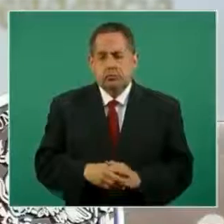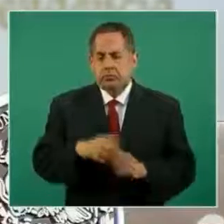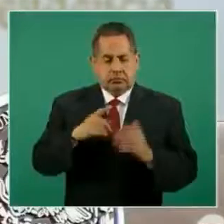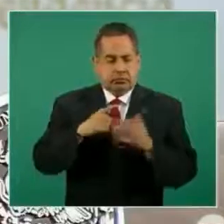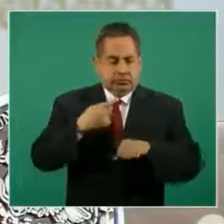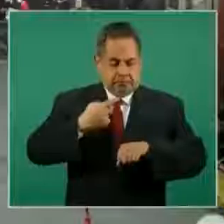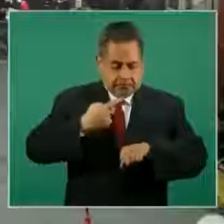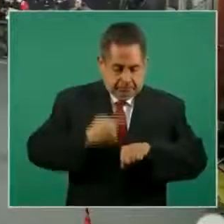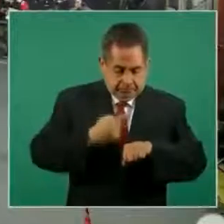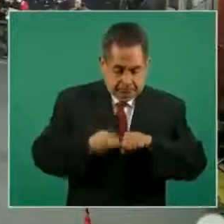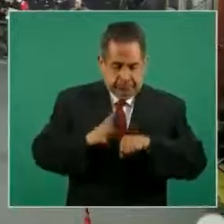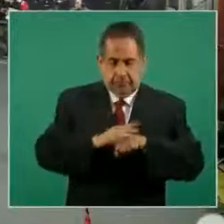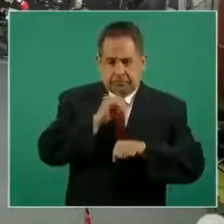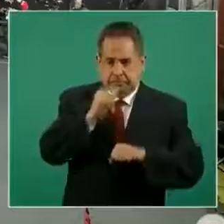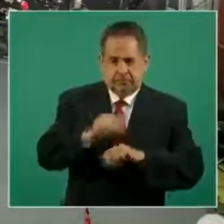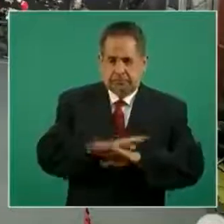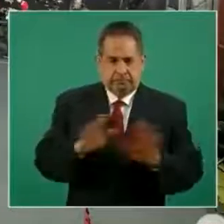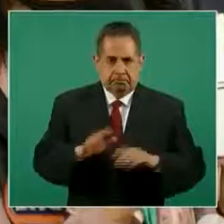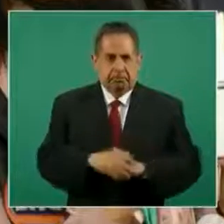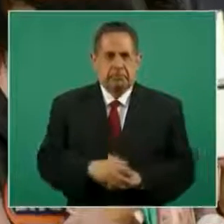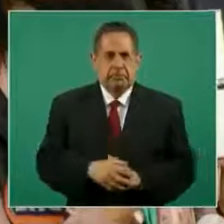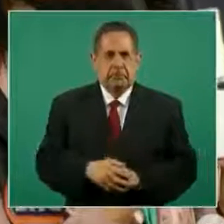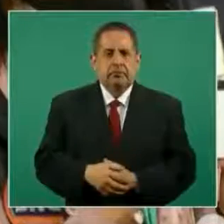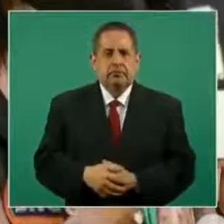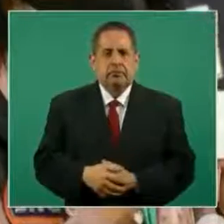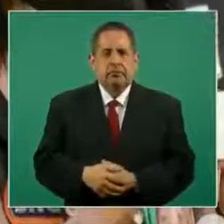negativa, negativa la prueba PCR.